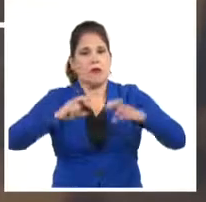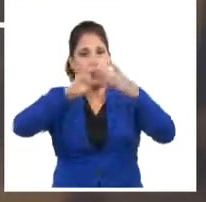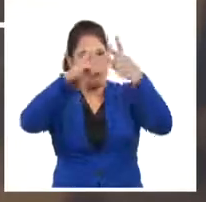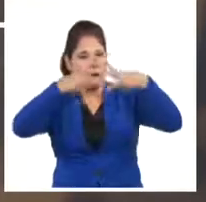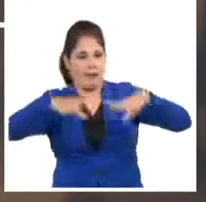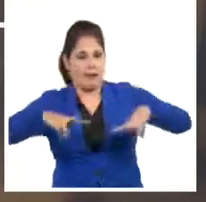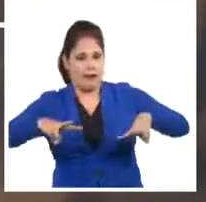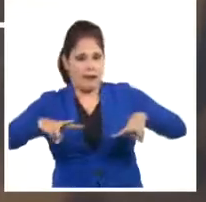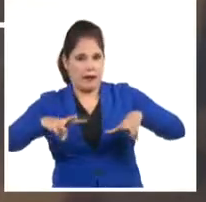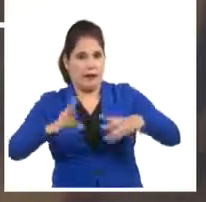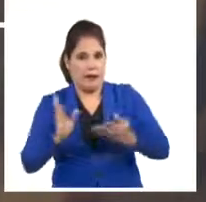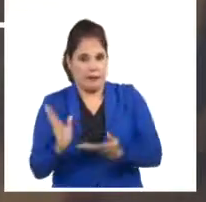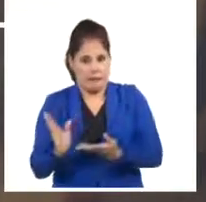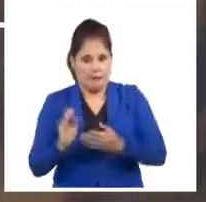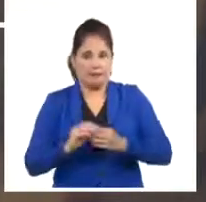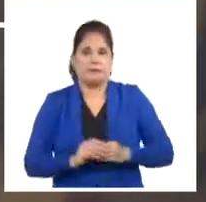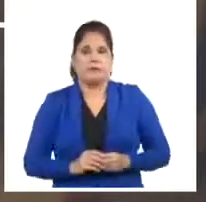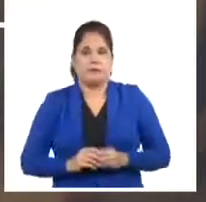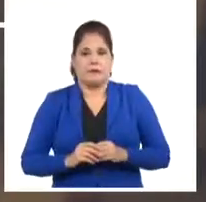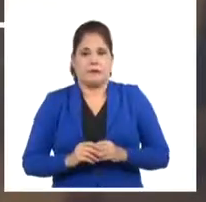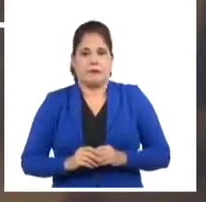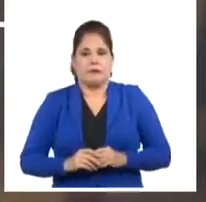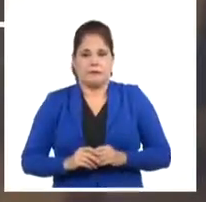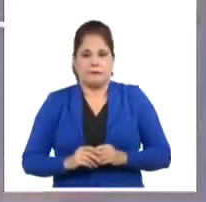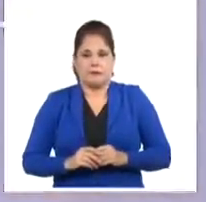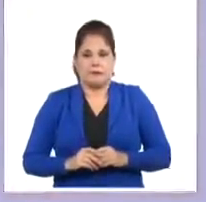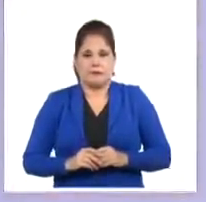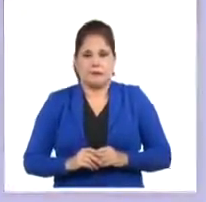plataformas digitales. Tenga una provechosa semana.